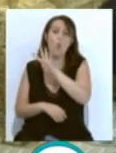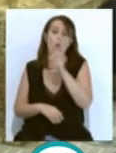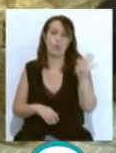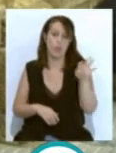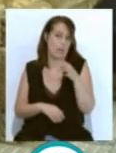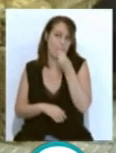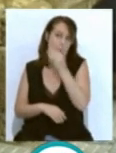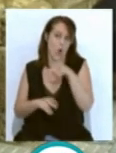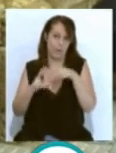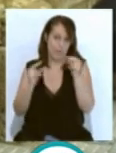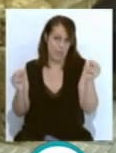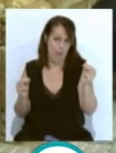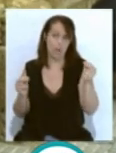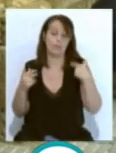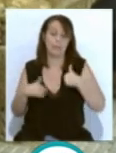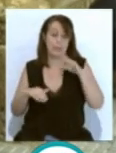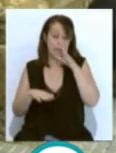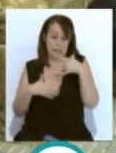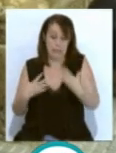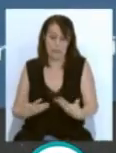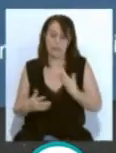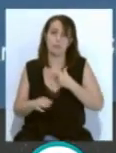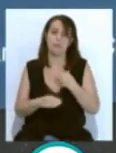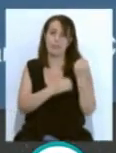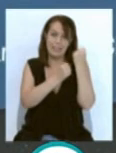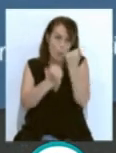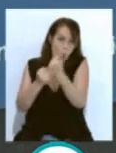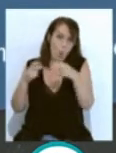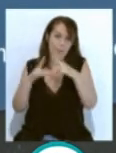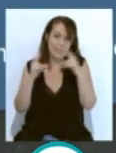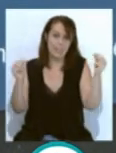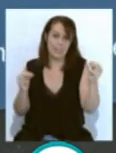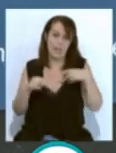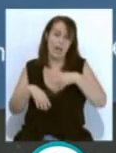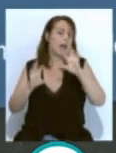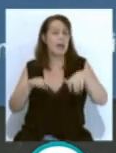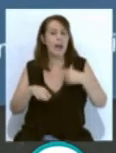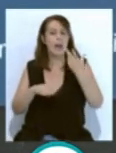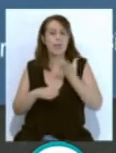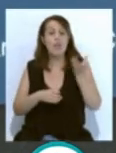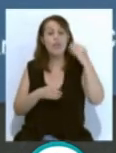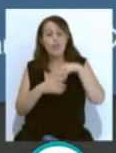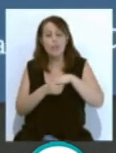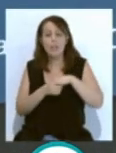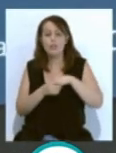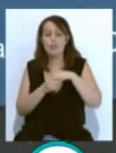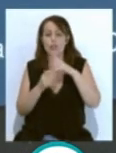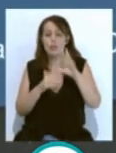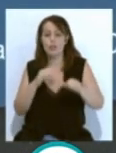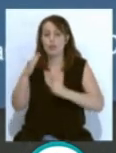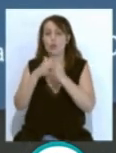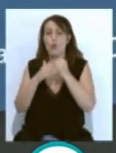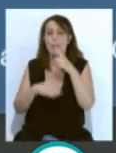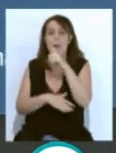universidades. Sin embargo, hasta el momento la institución universitaria gaditana no había logrado entrar en el top mil de las